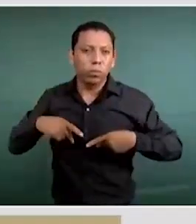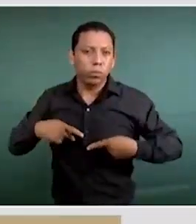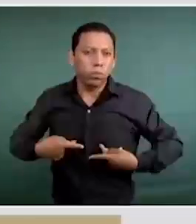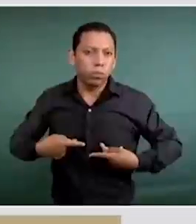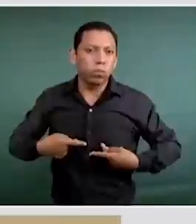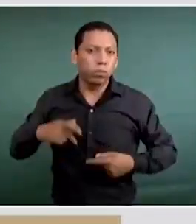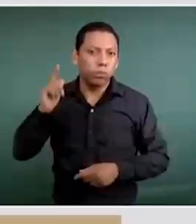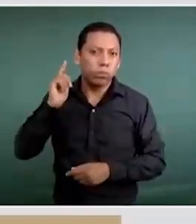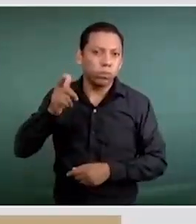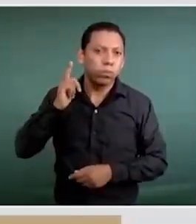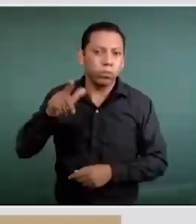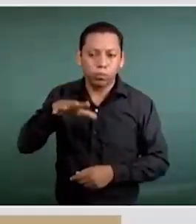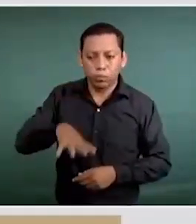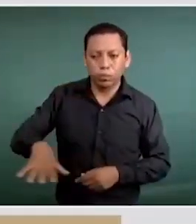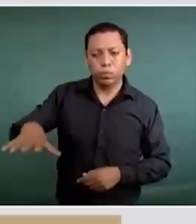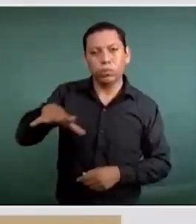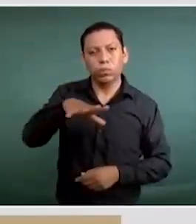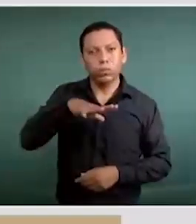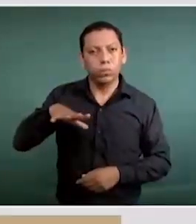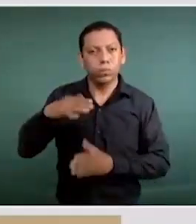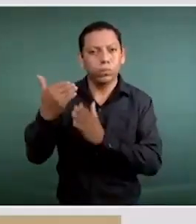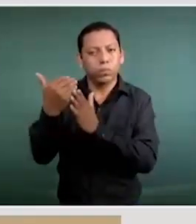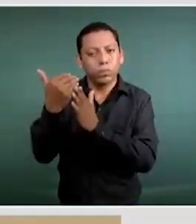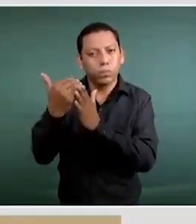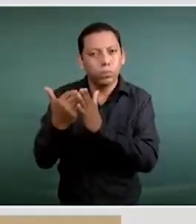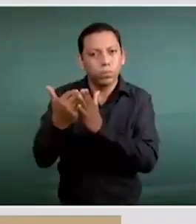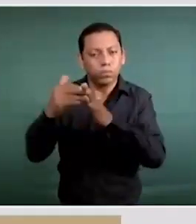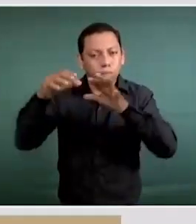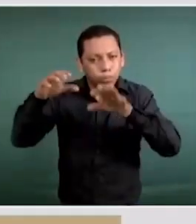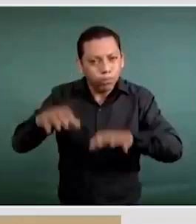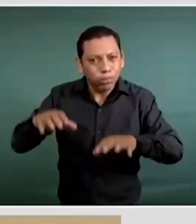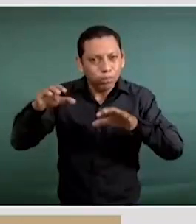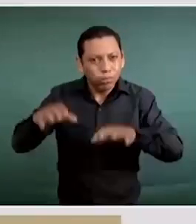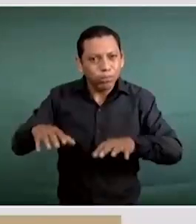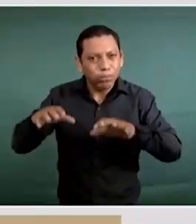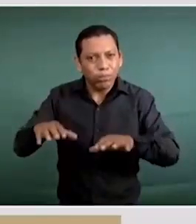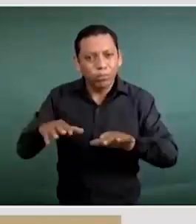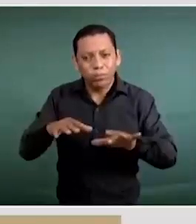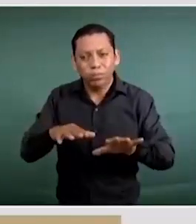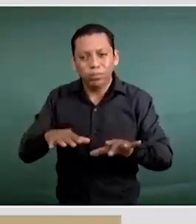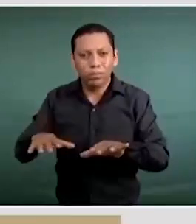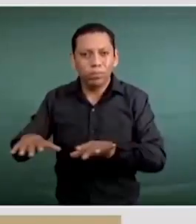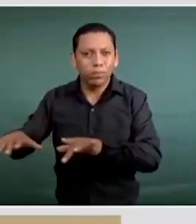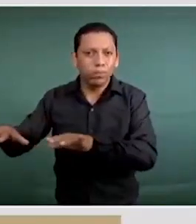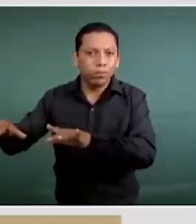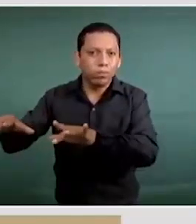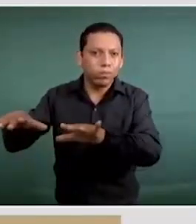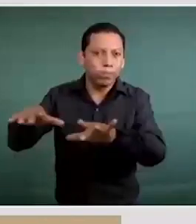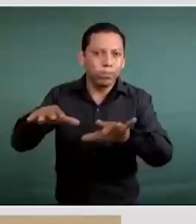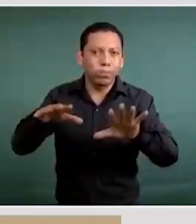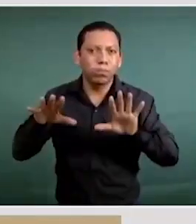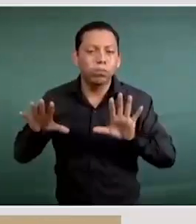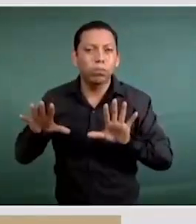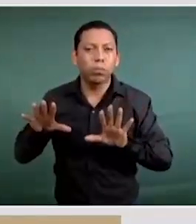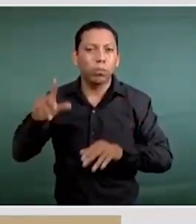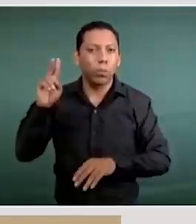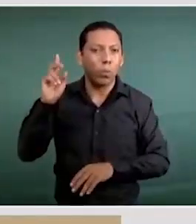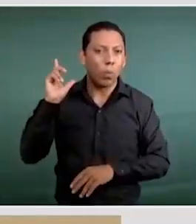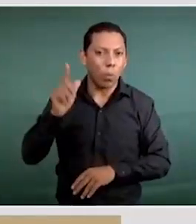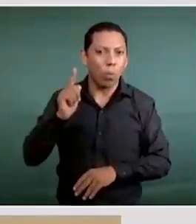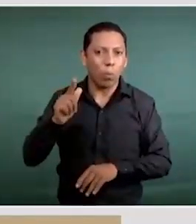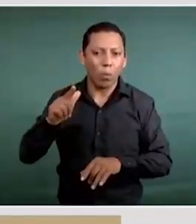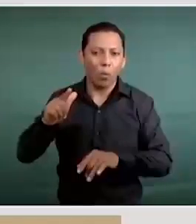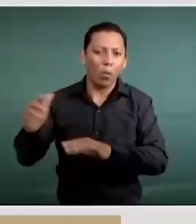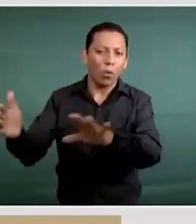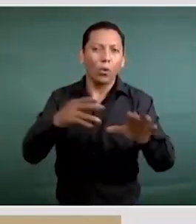en el territorio, bajando de tormenta tropical a depresión tropical y haga un giro hacia el norte